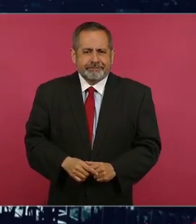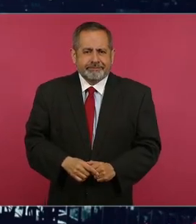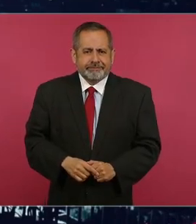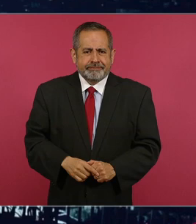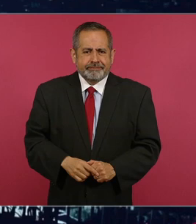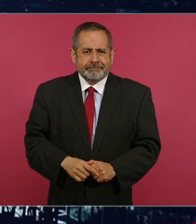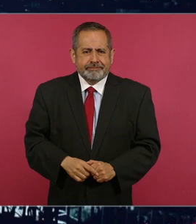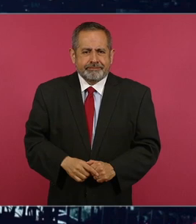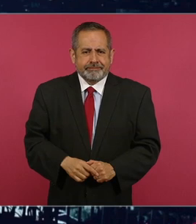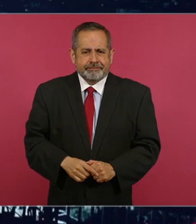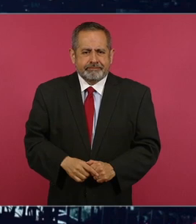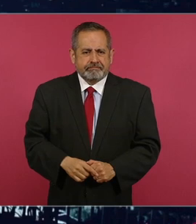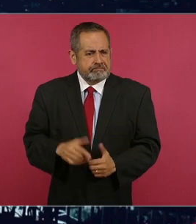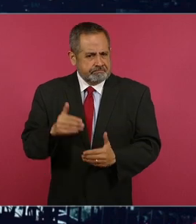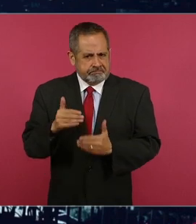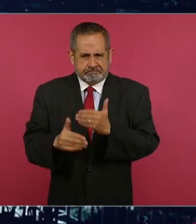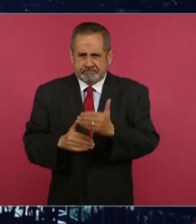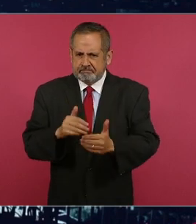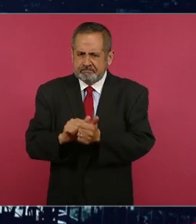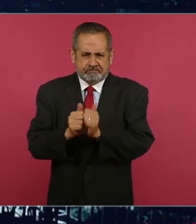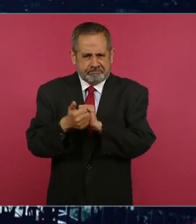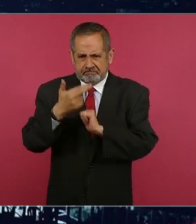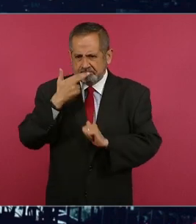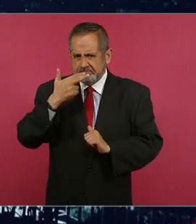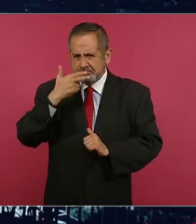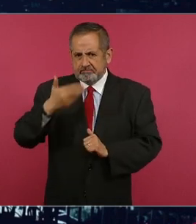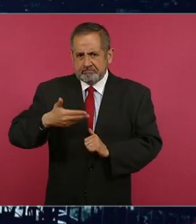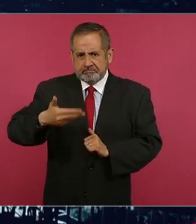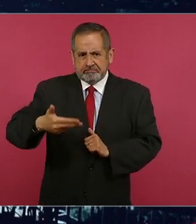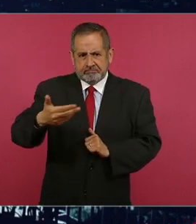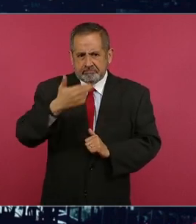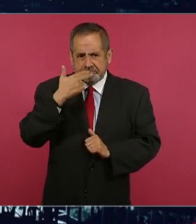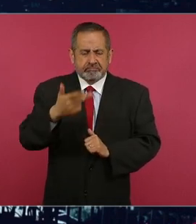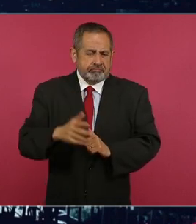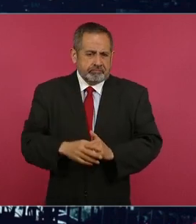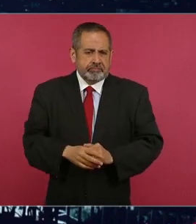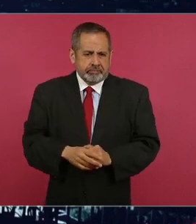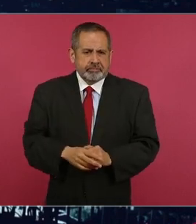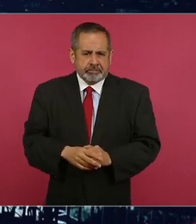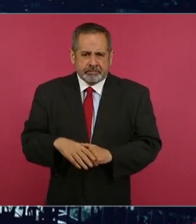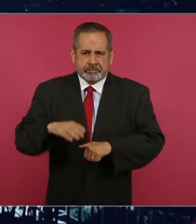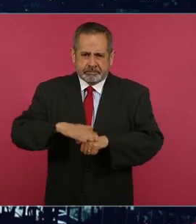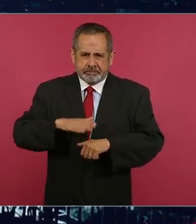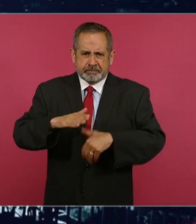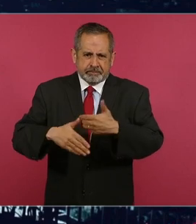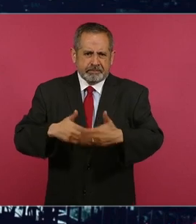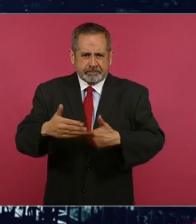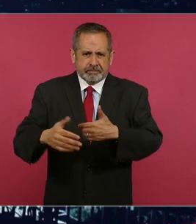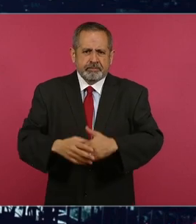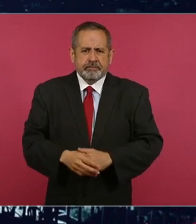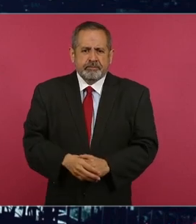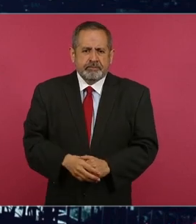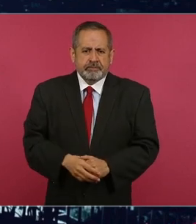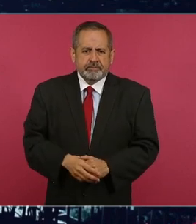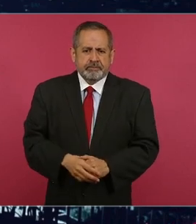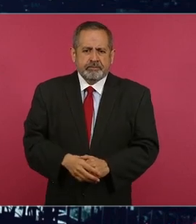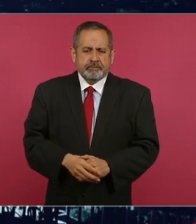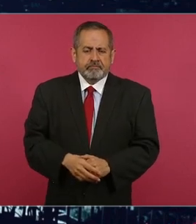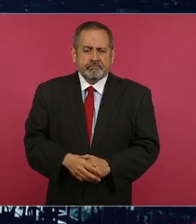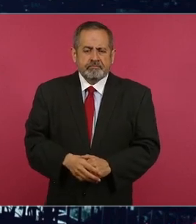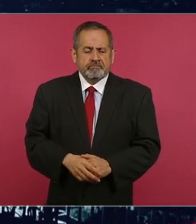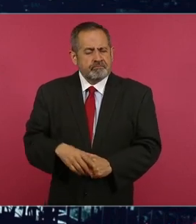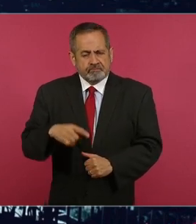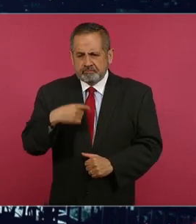Ya están avanzando, ya estamos avanzando en esto. Y un